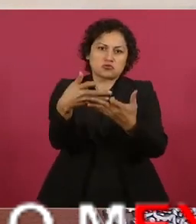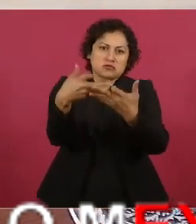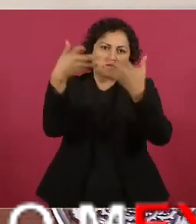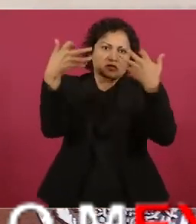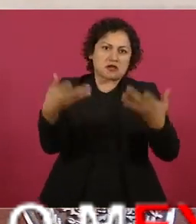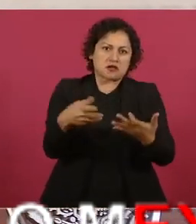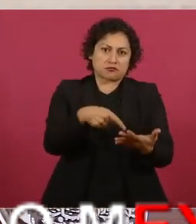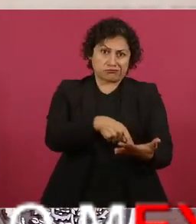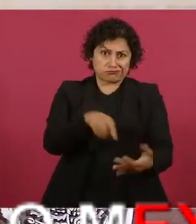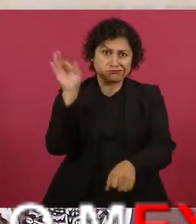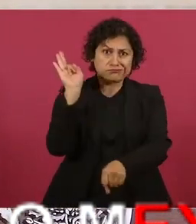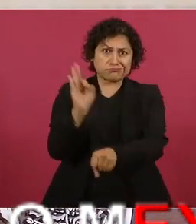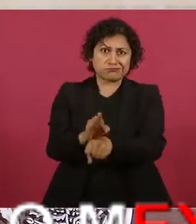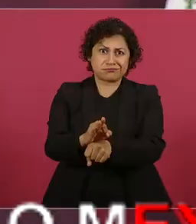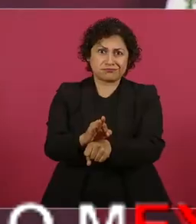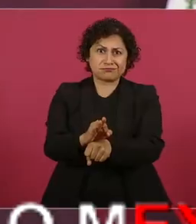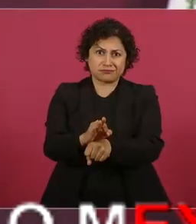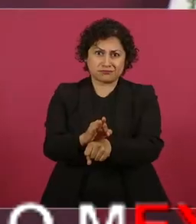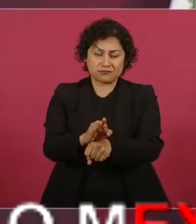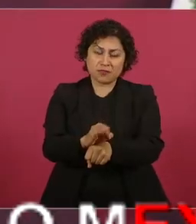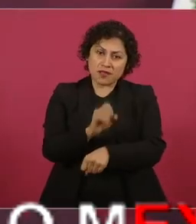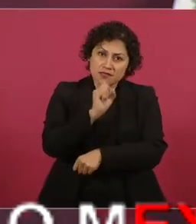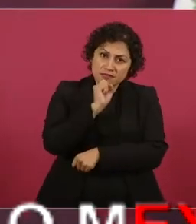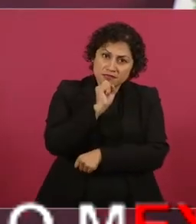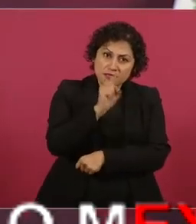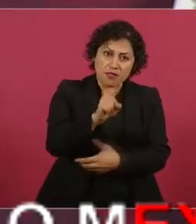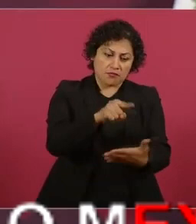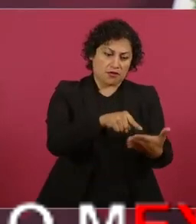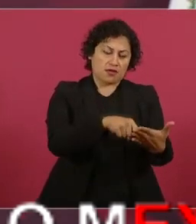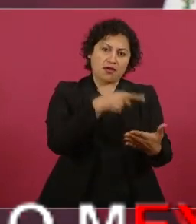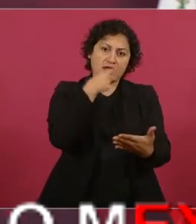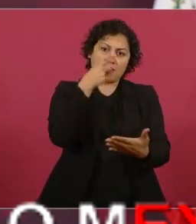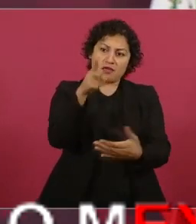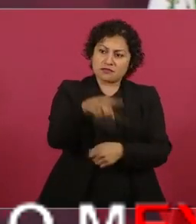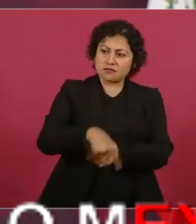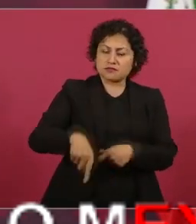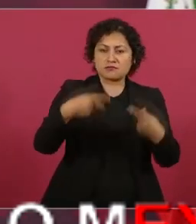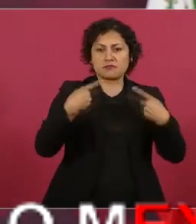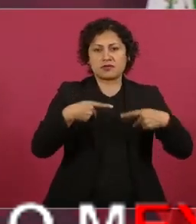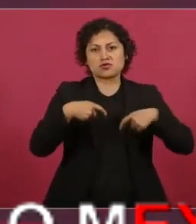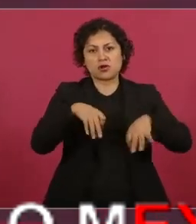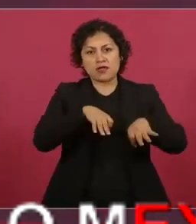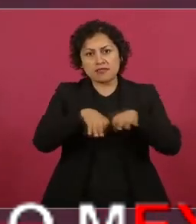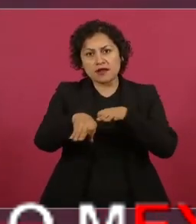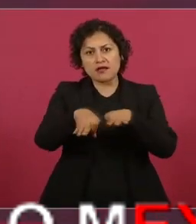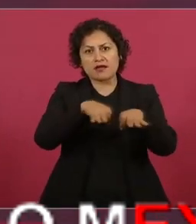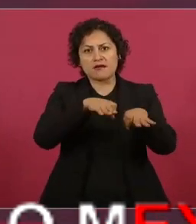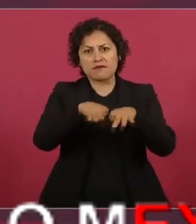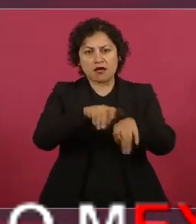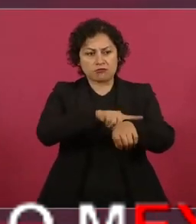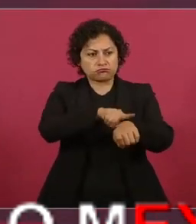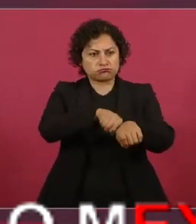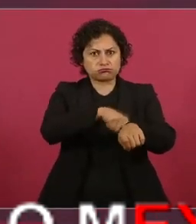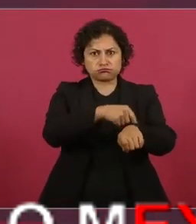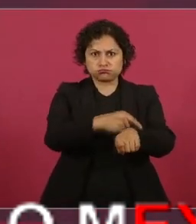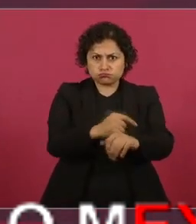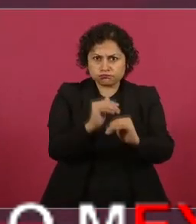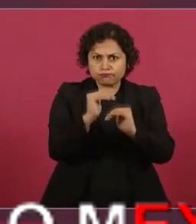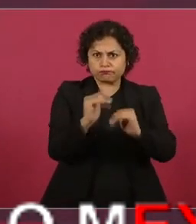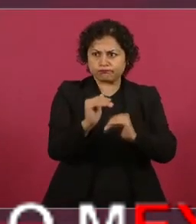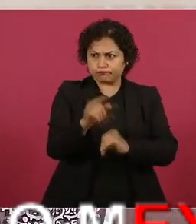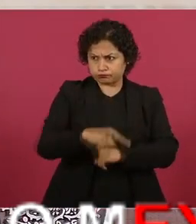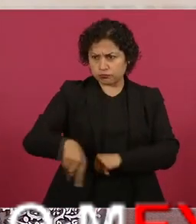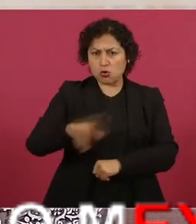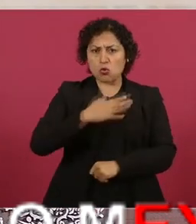el derecho de los obreros a jornadas justas a salario mínimo